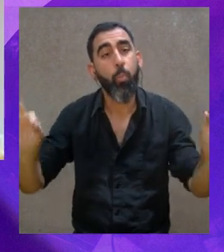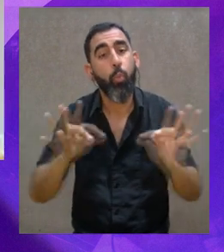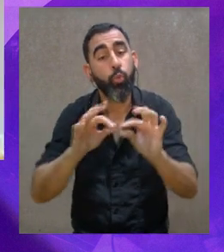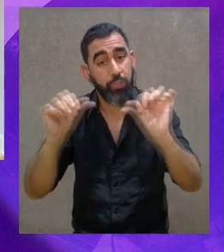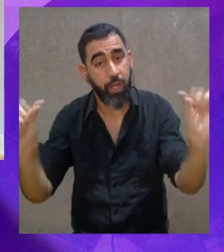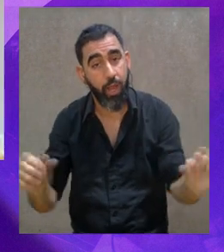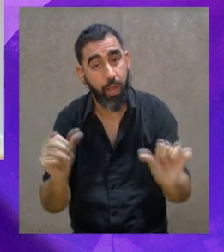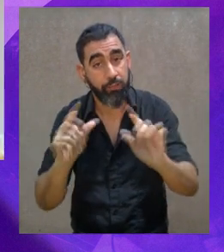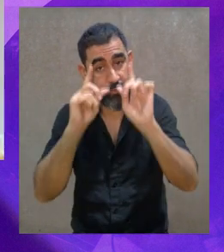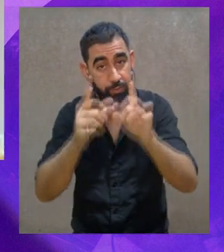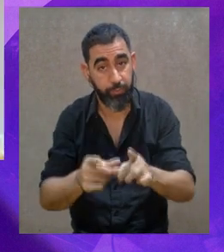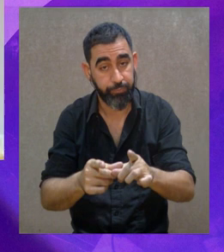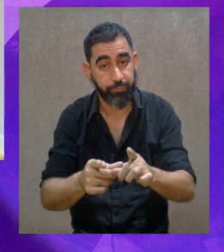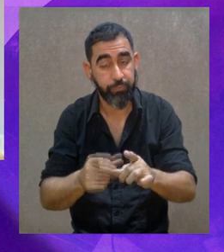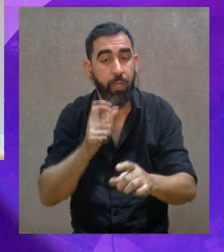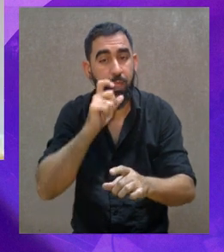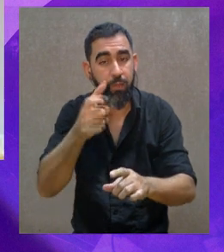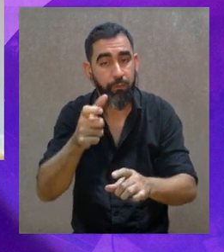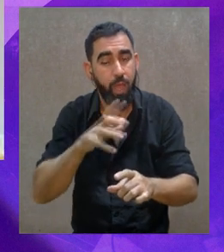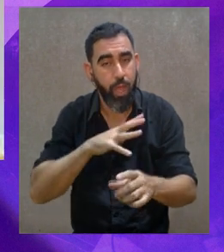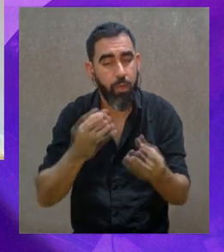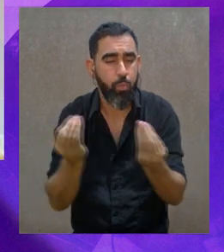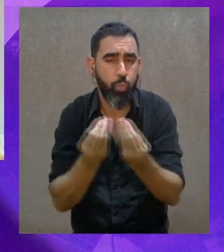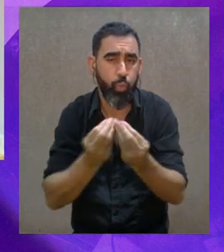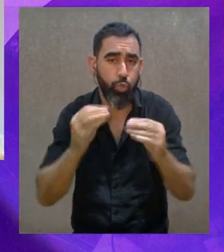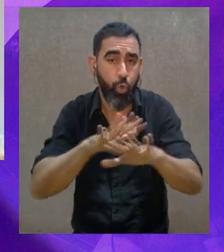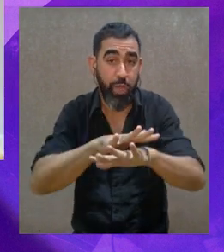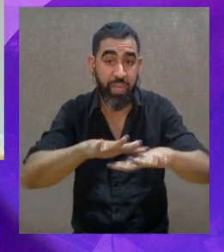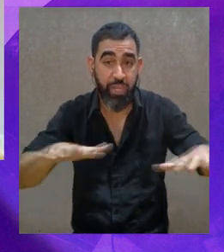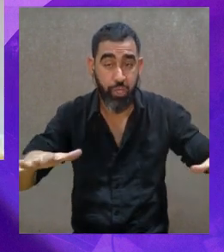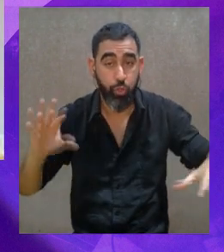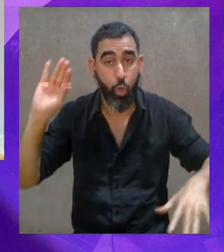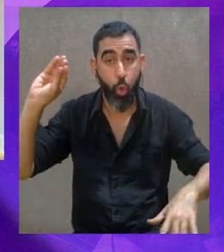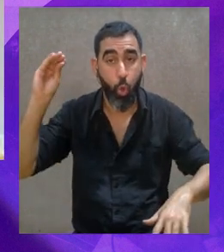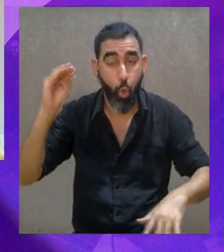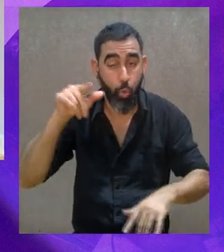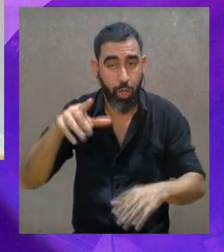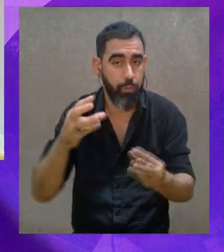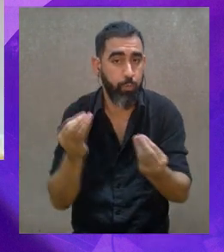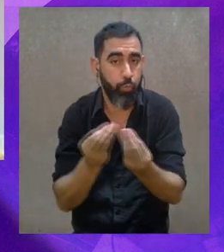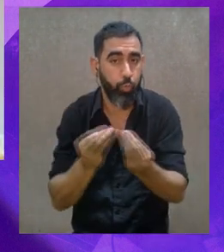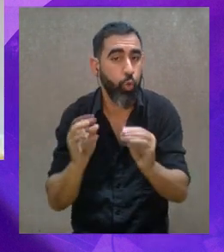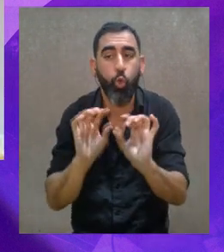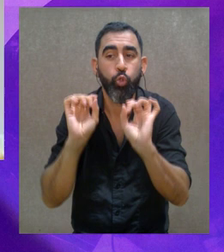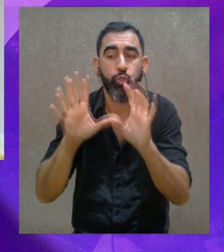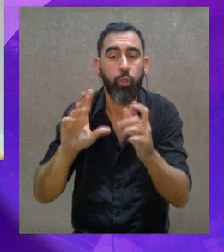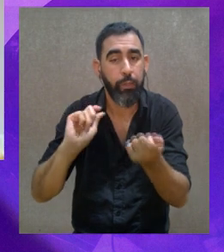y otros tantos tocando en las orquestas de los núcleos, ¿no? esto quiere decir que hay muchísimos, muchísimos niños y jóvenes que